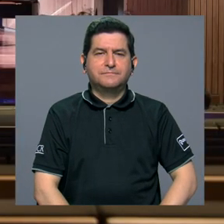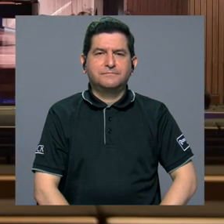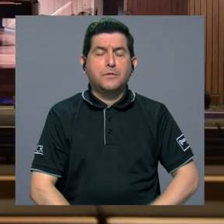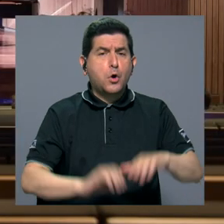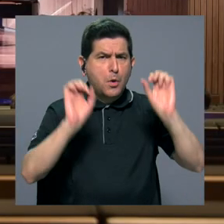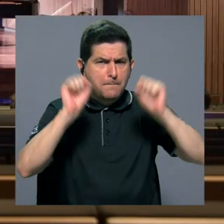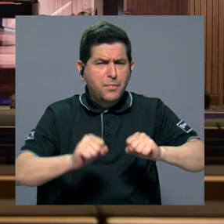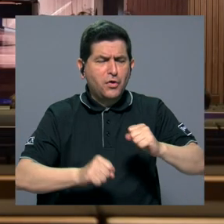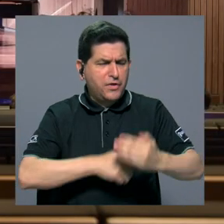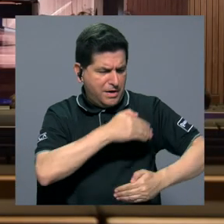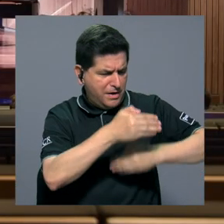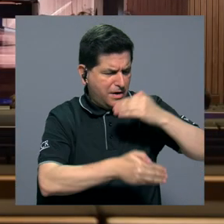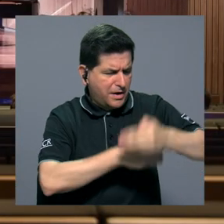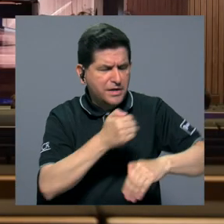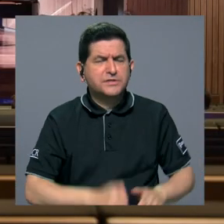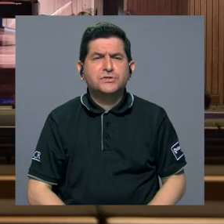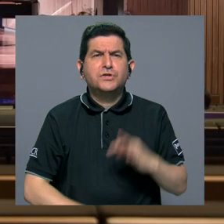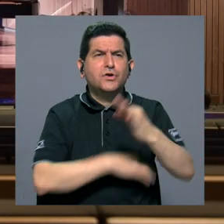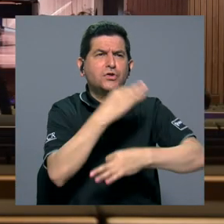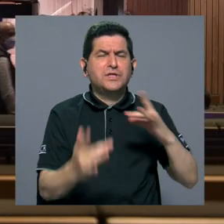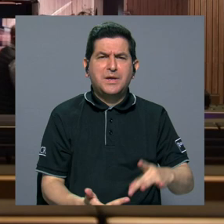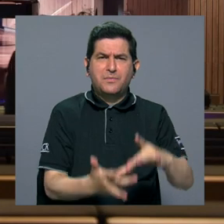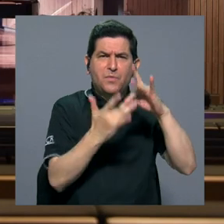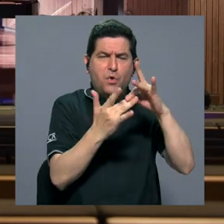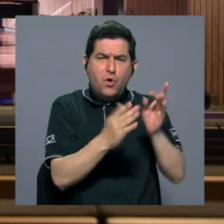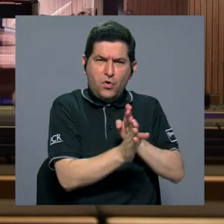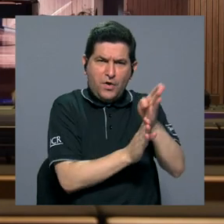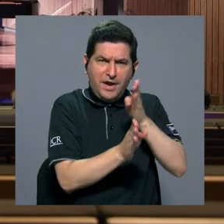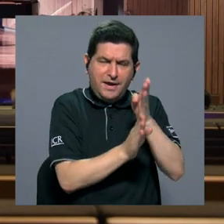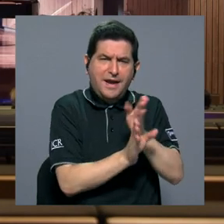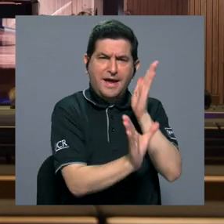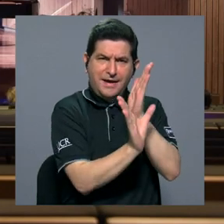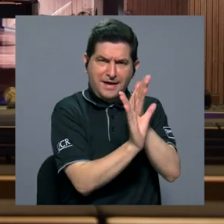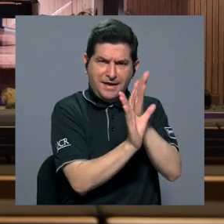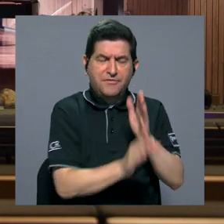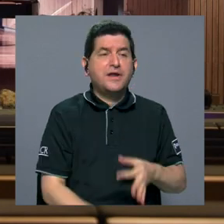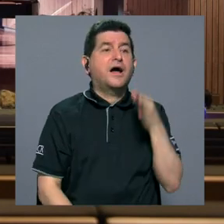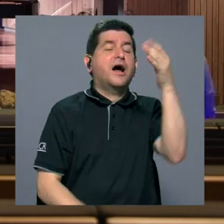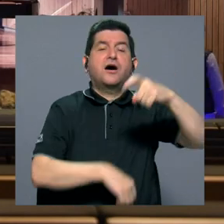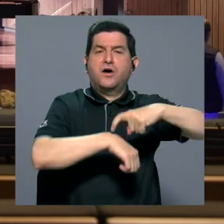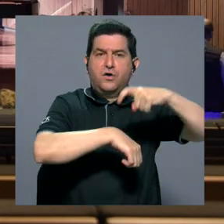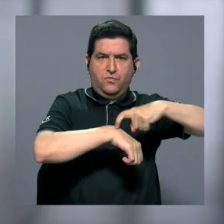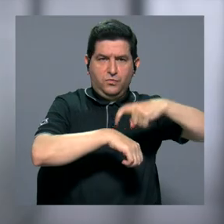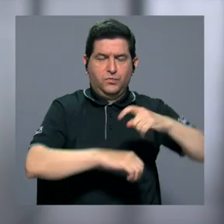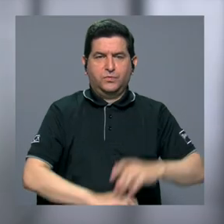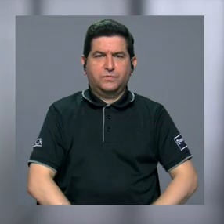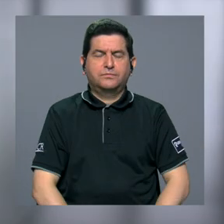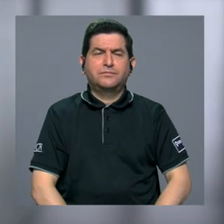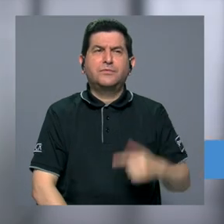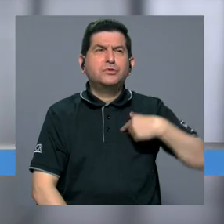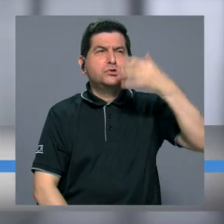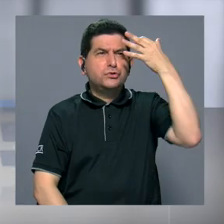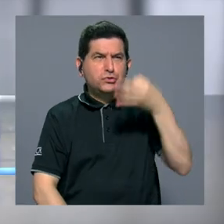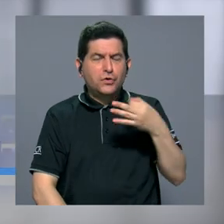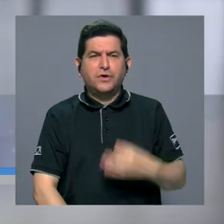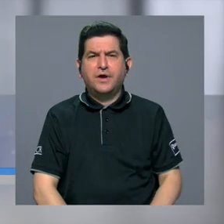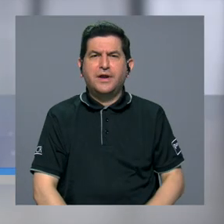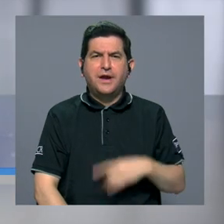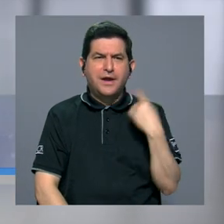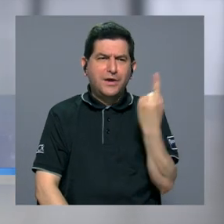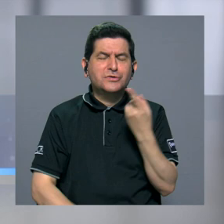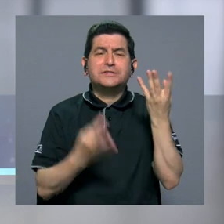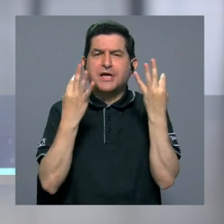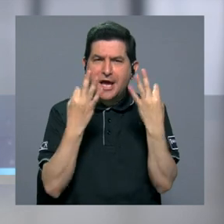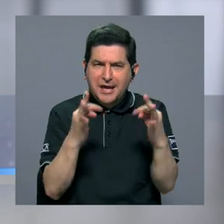podría gestionarse como una especialidad de la carrera de psicología en un futuro. Creo que siempre hay que hacer el